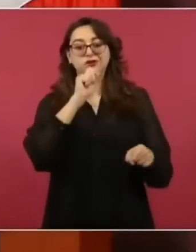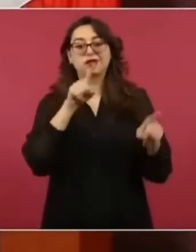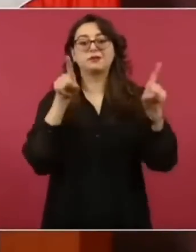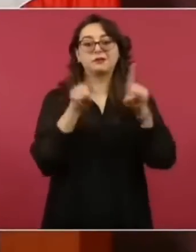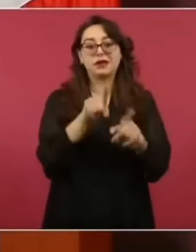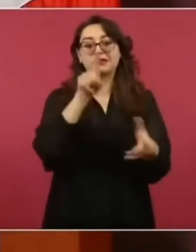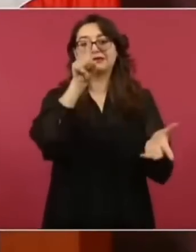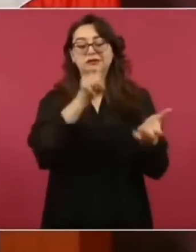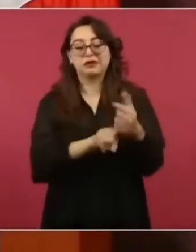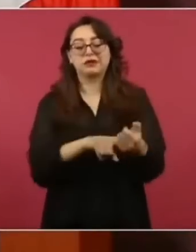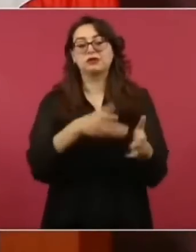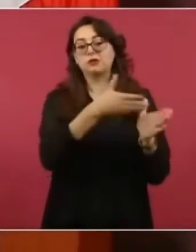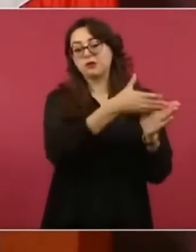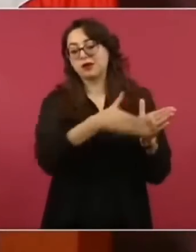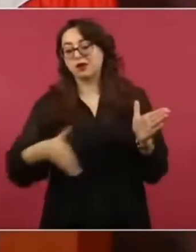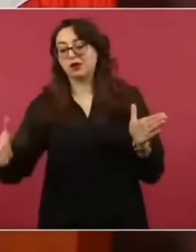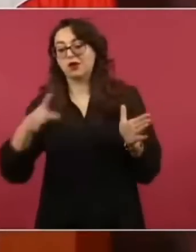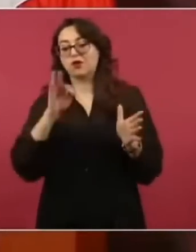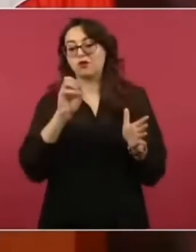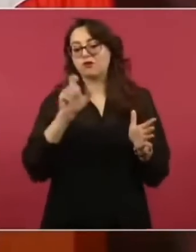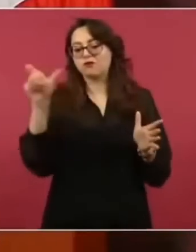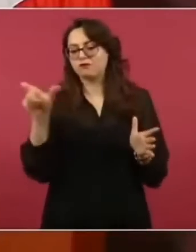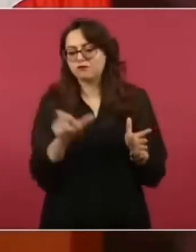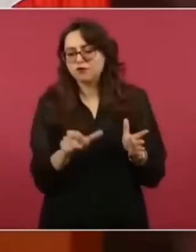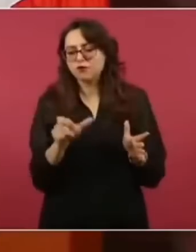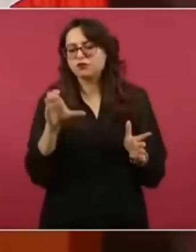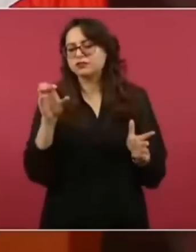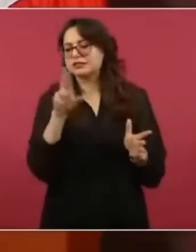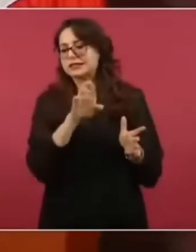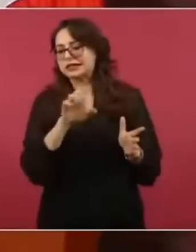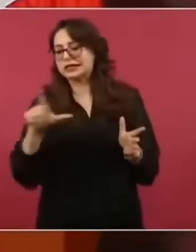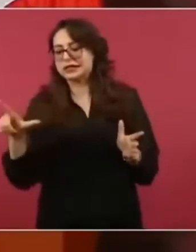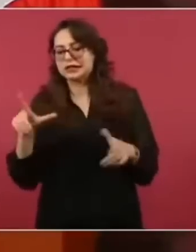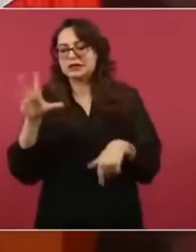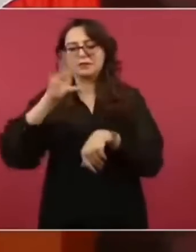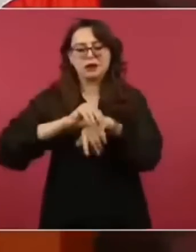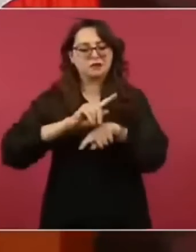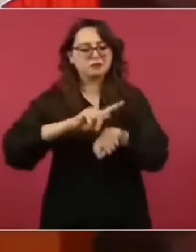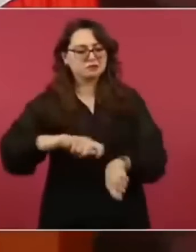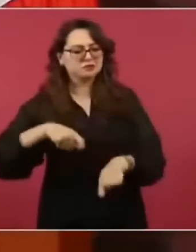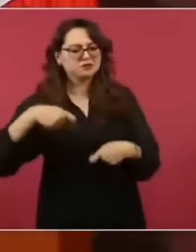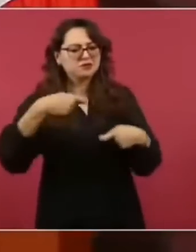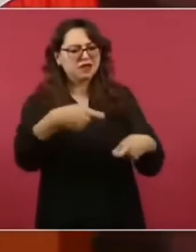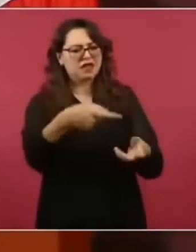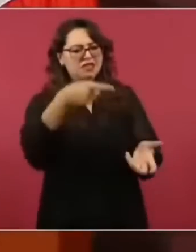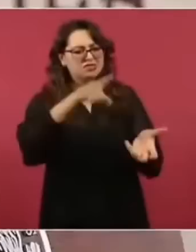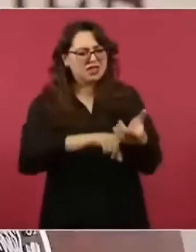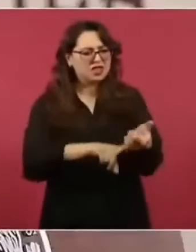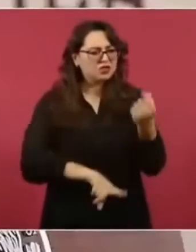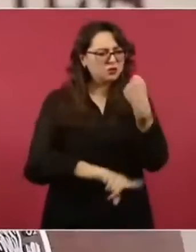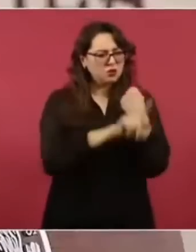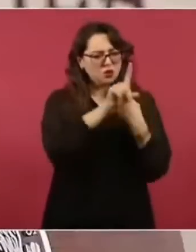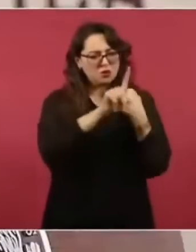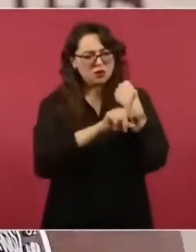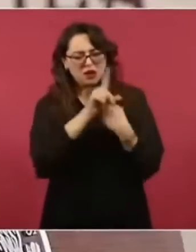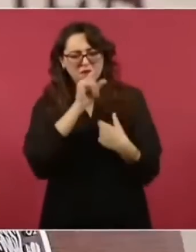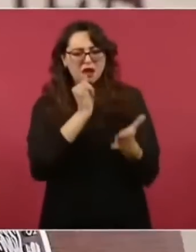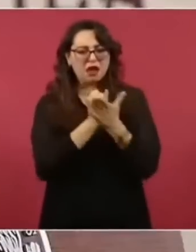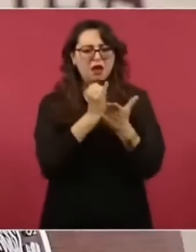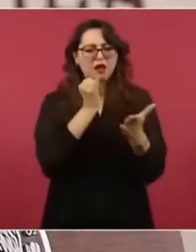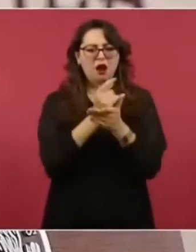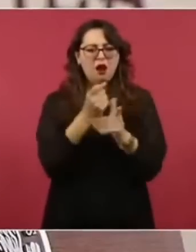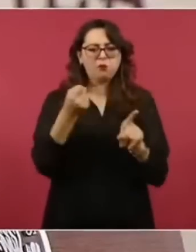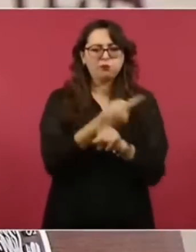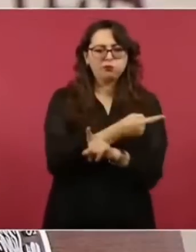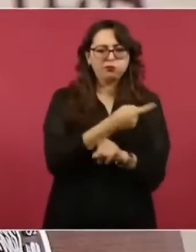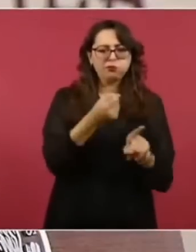secretario de gobernación se han detectado una serie de irregularidades operativas ligadas a la evasión fiscal que ya promueve